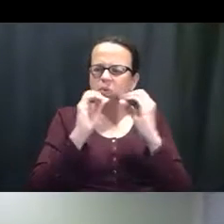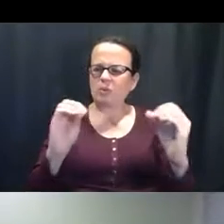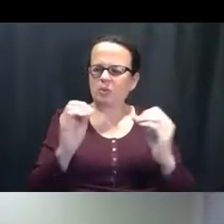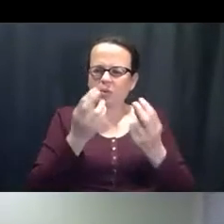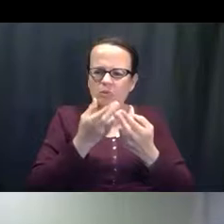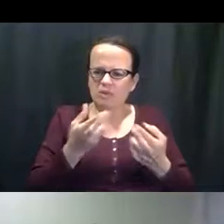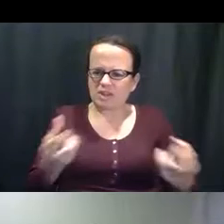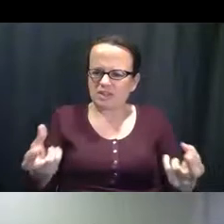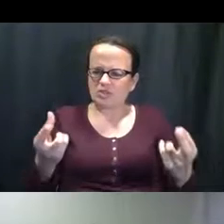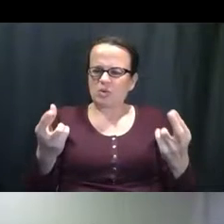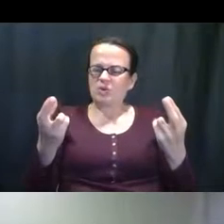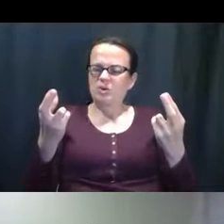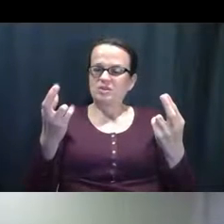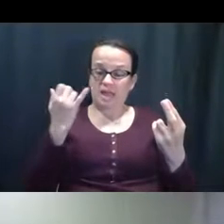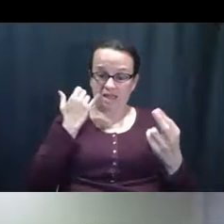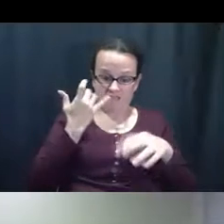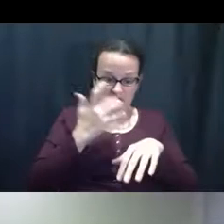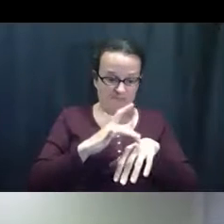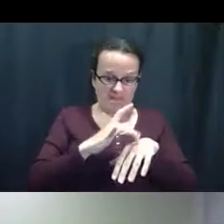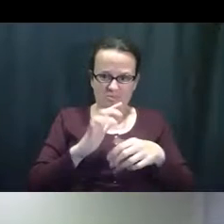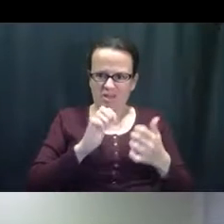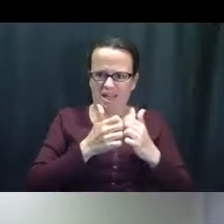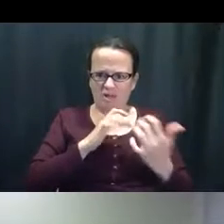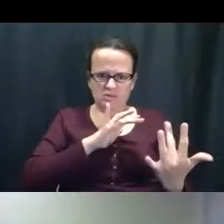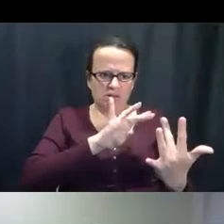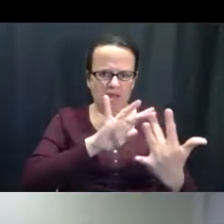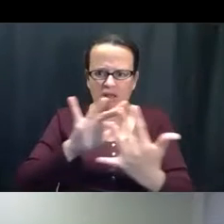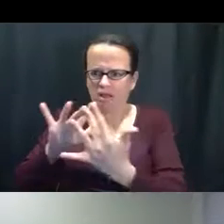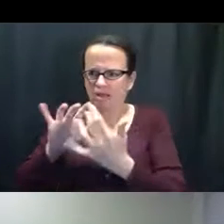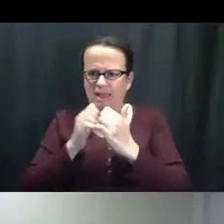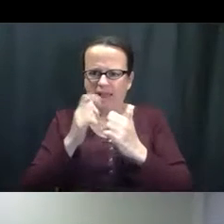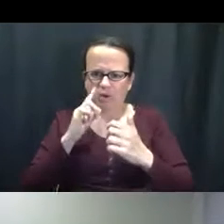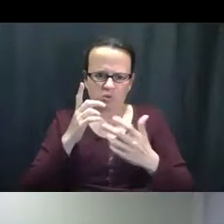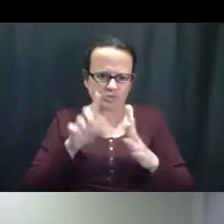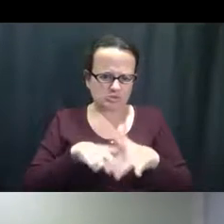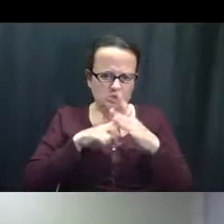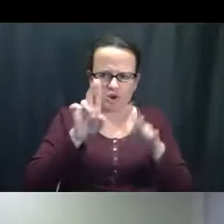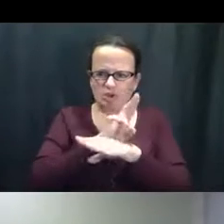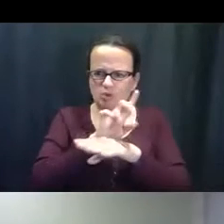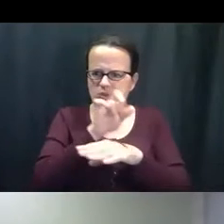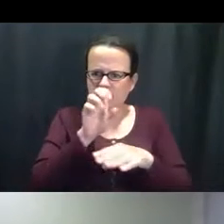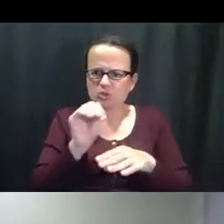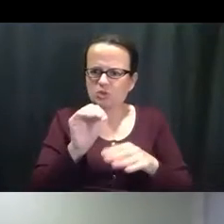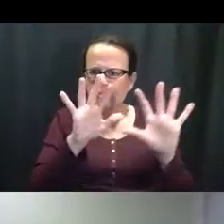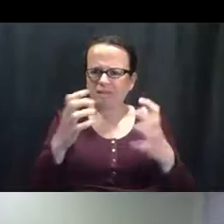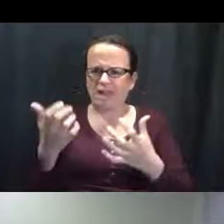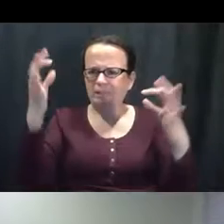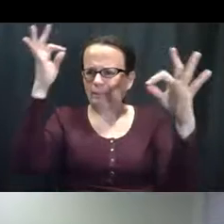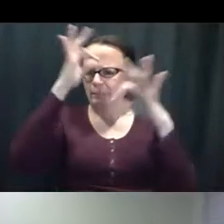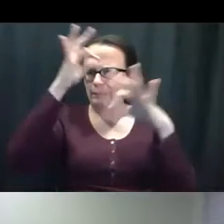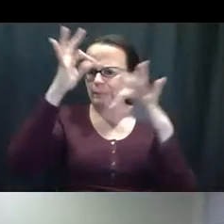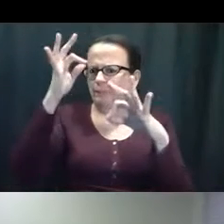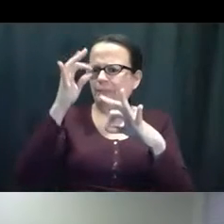y y recursos disponibles. Y. Y. estado disponible, pero no saben cómo